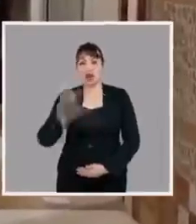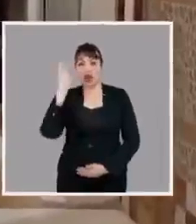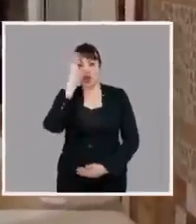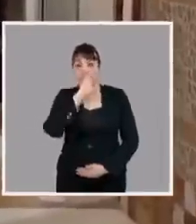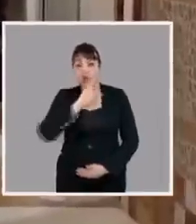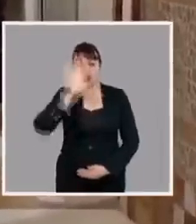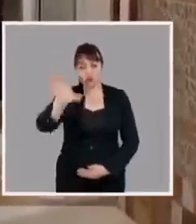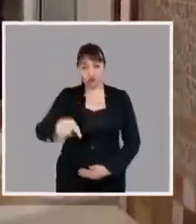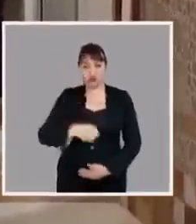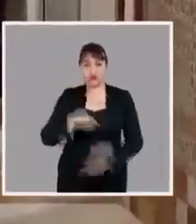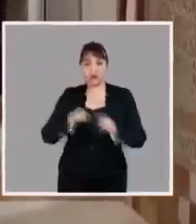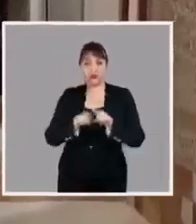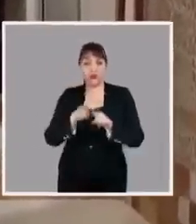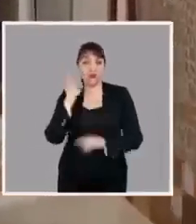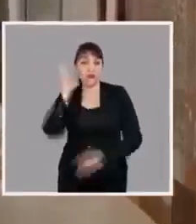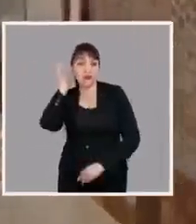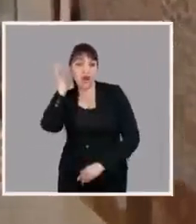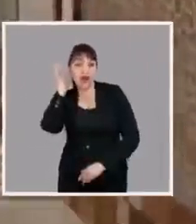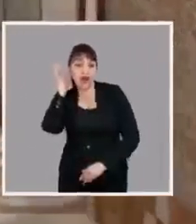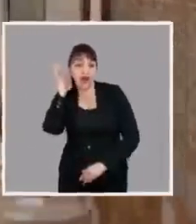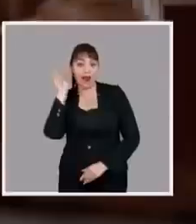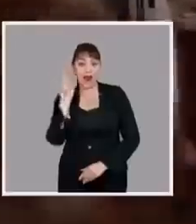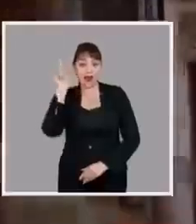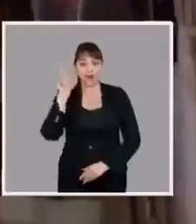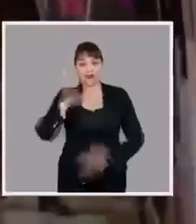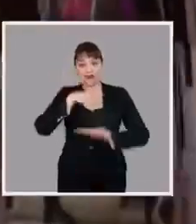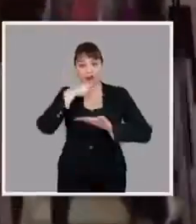Ya anda a buscar a tu hermana arriba y almorzamos al tiro. Muy bien.